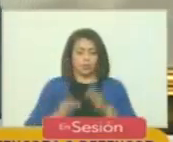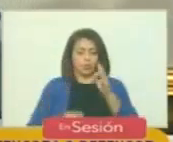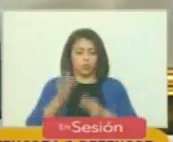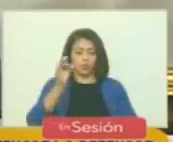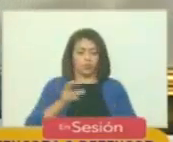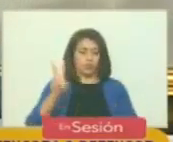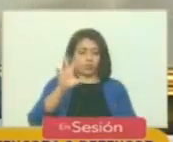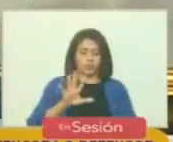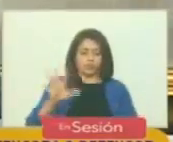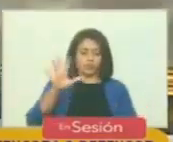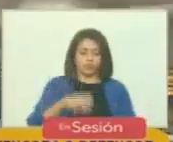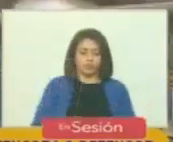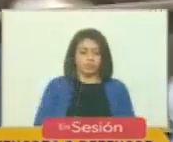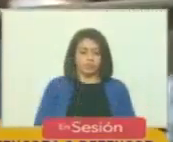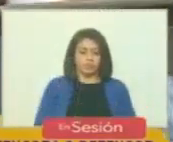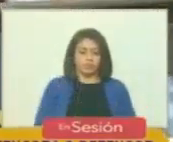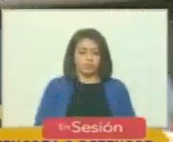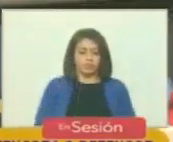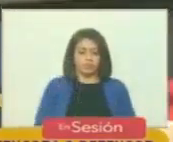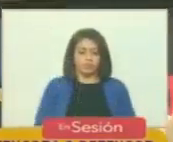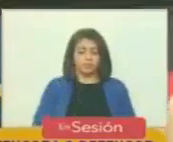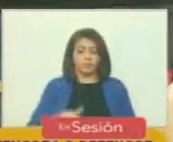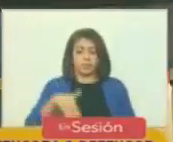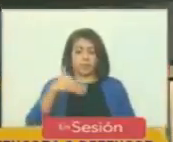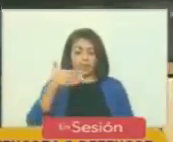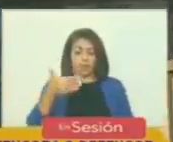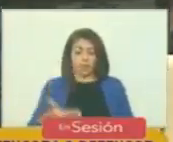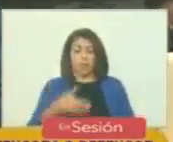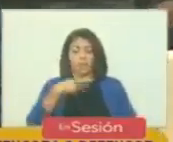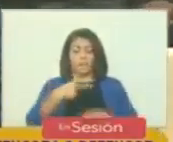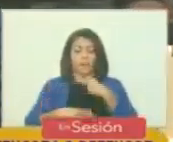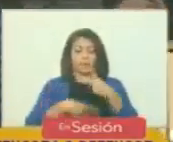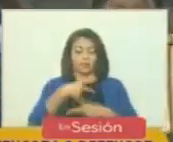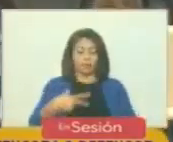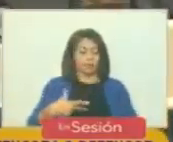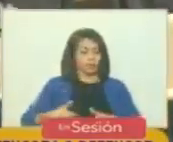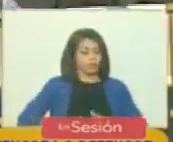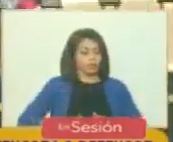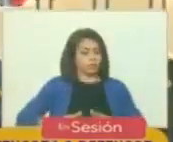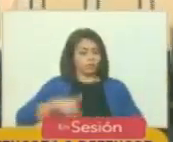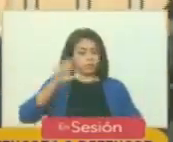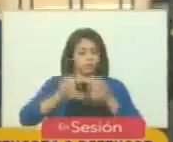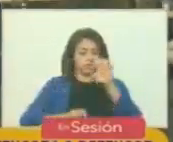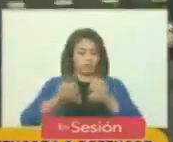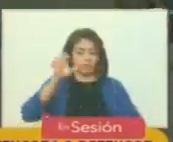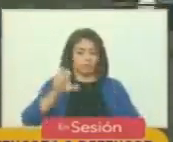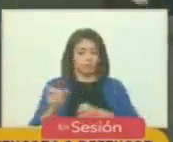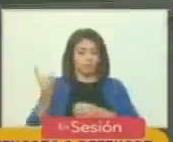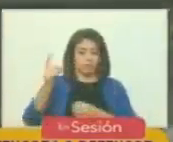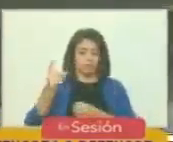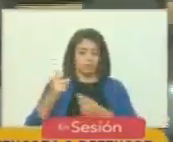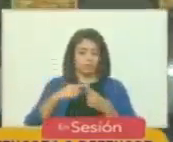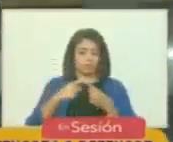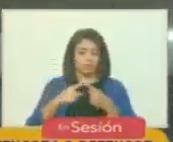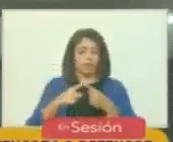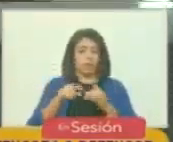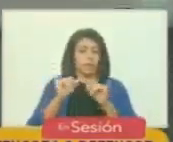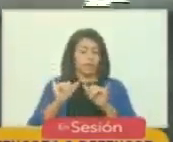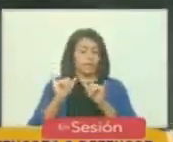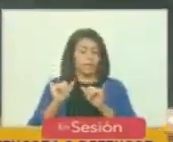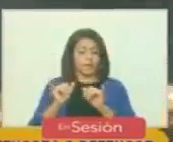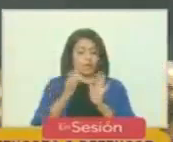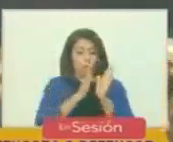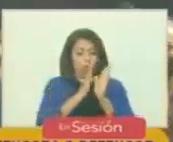de Venezuela. Después de un proceso arduo, de un proceso de revisión que incluyó el mismo